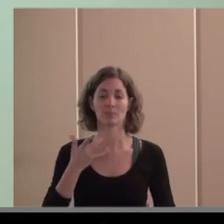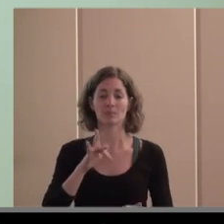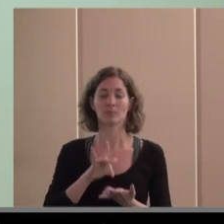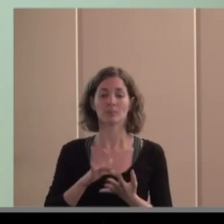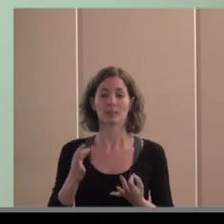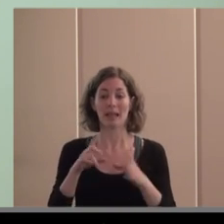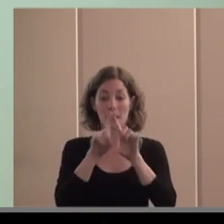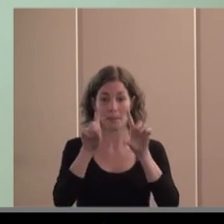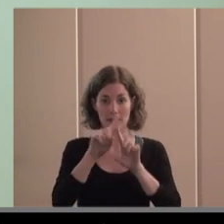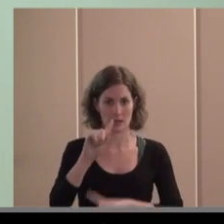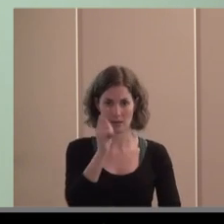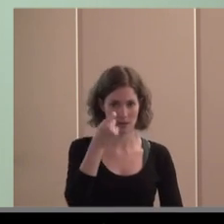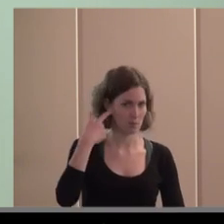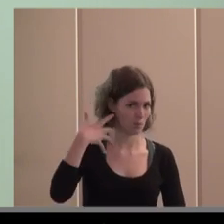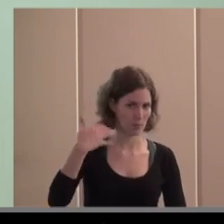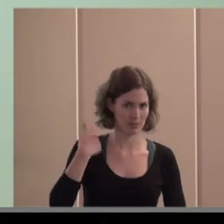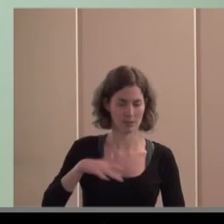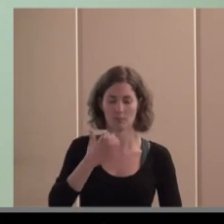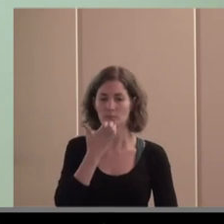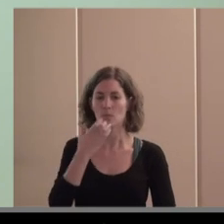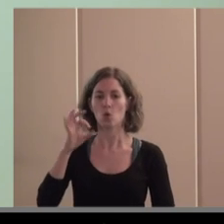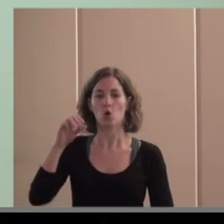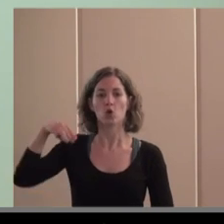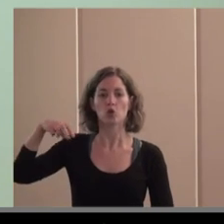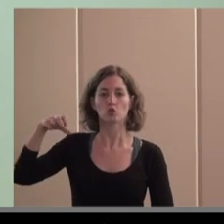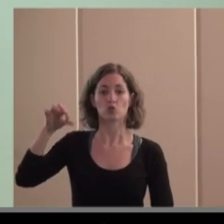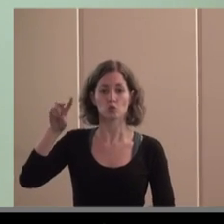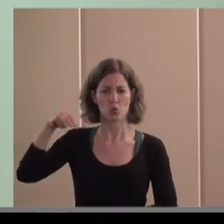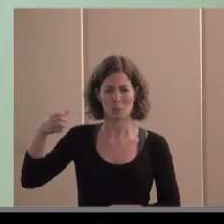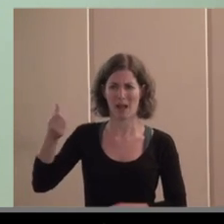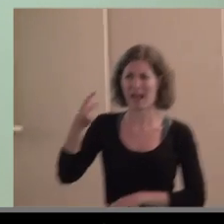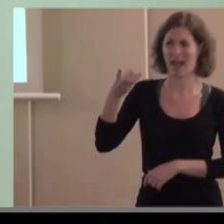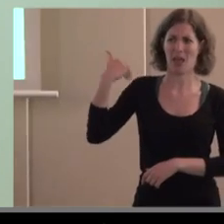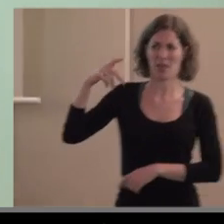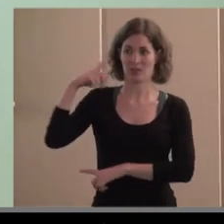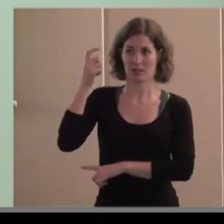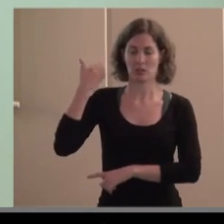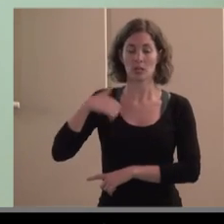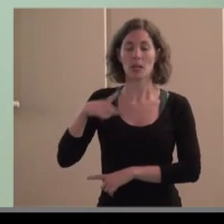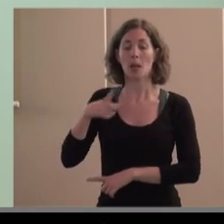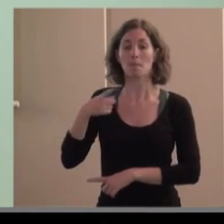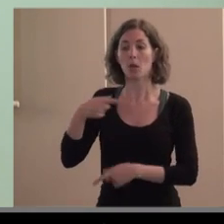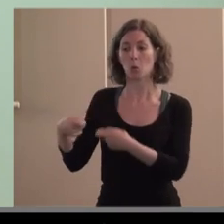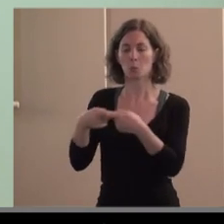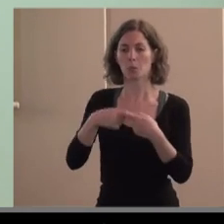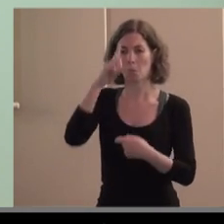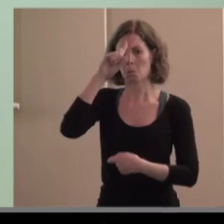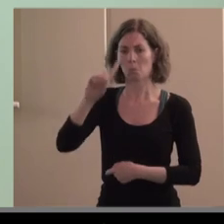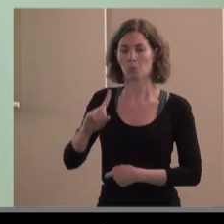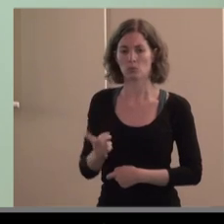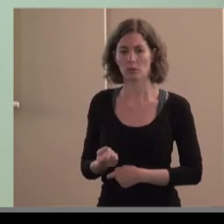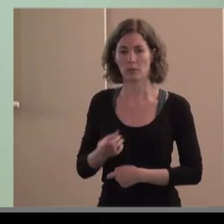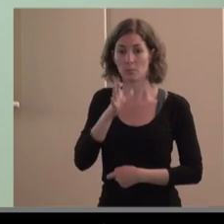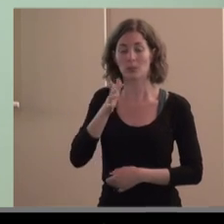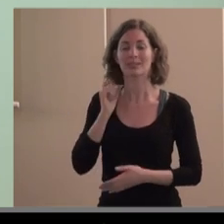éxito Consum ya lo ven hace muchos años pero ni siquiera nadie sabía que era cooperativa porque todo el mundo trabaja siempre con las marcas y no con la